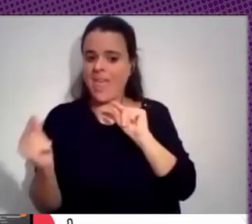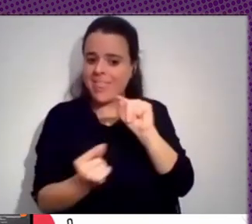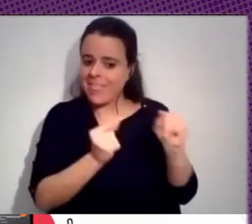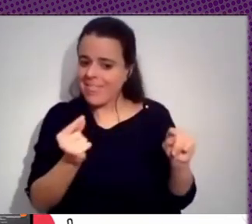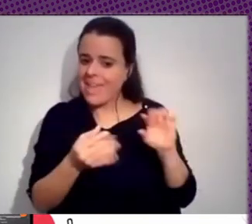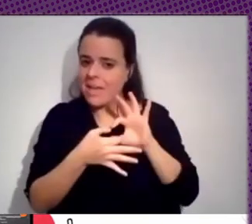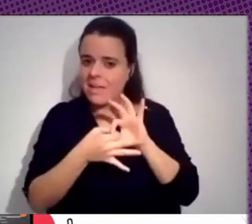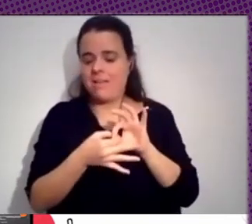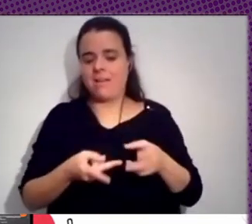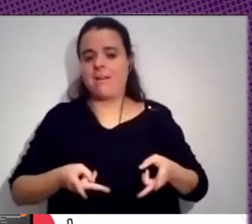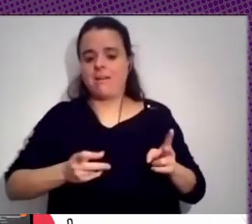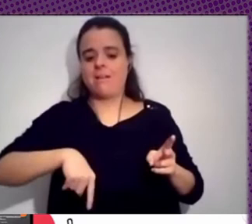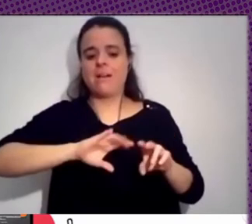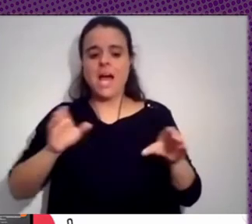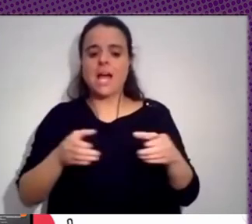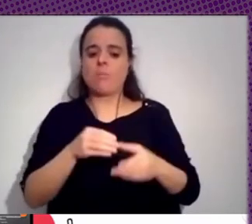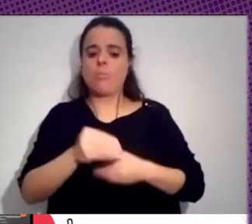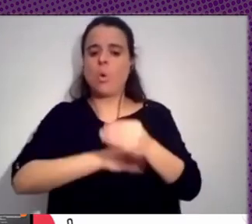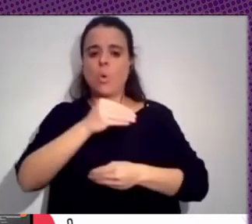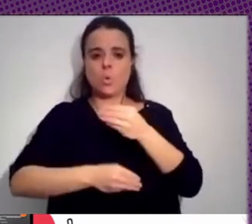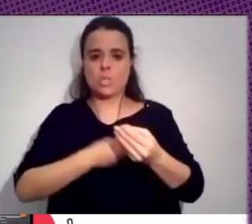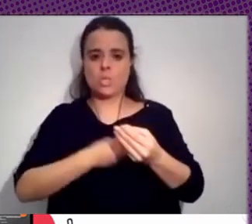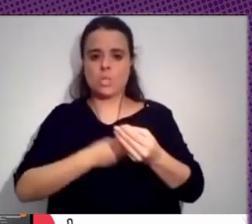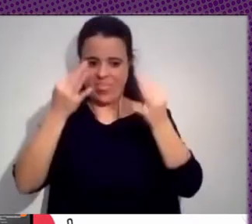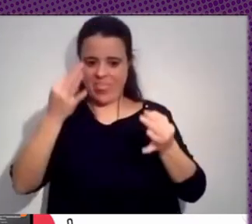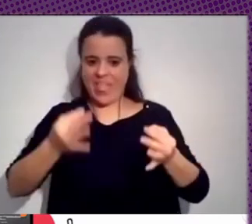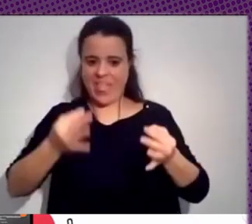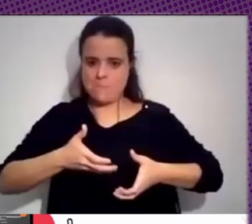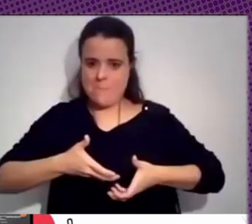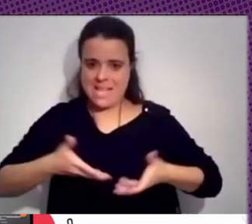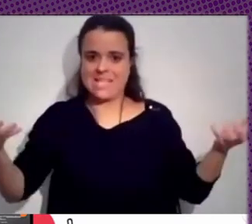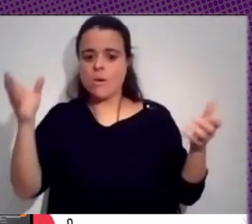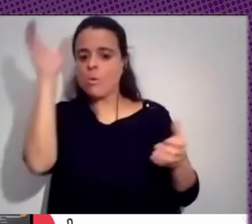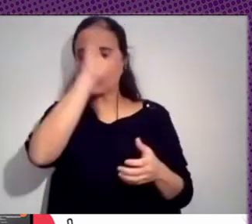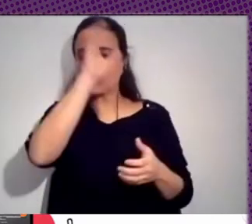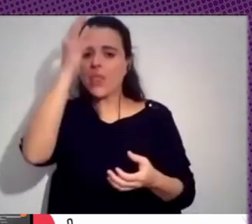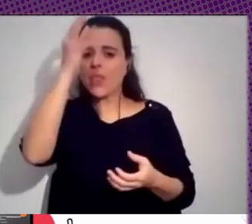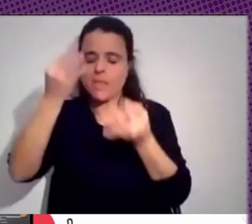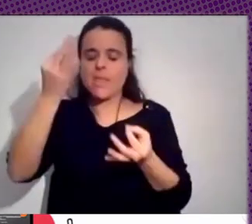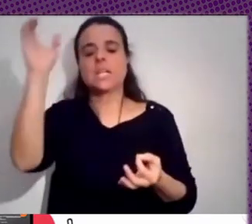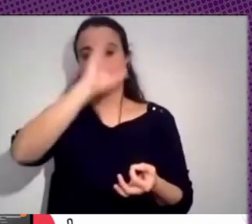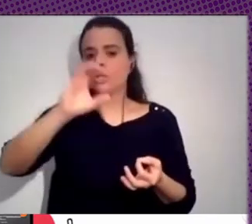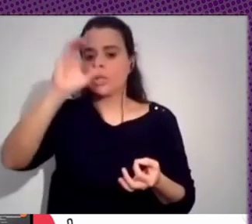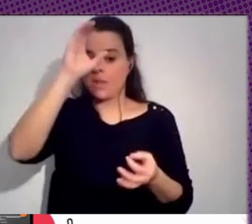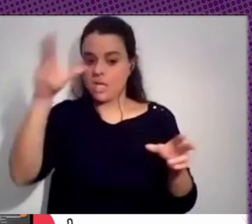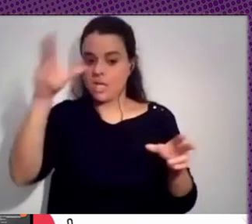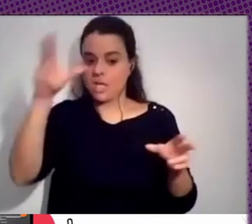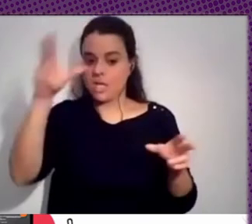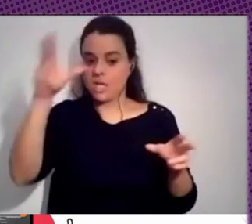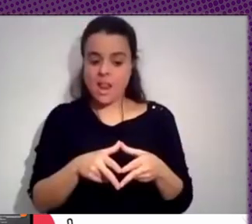que utiliza datos masivos, utiliza ciencia de datos, ciencias sociales, pero también